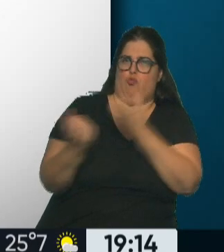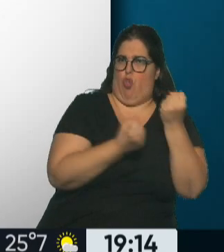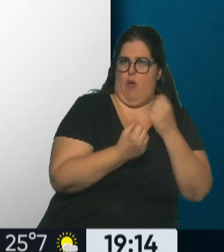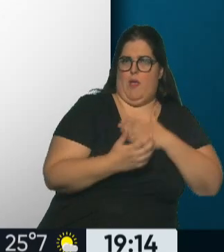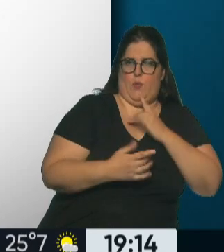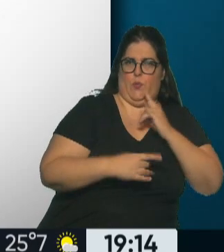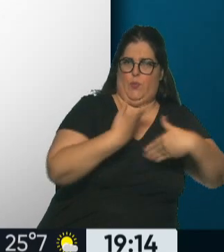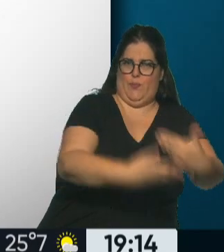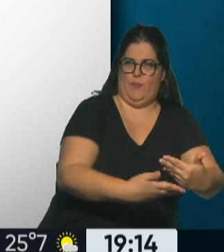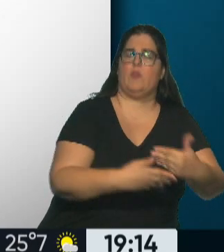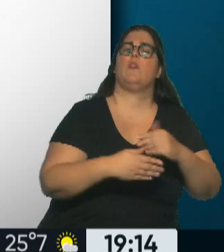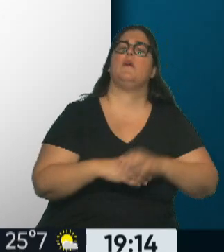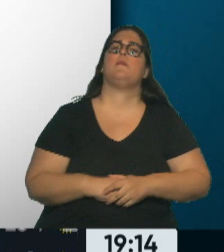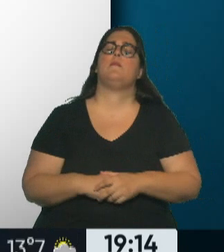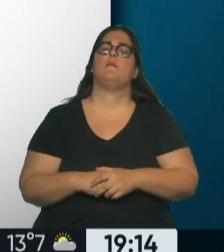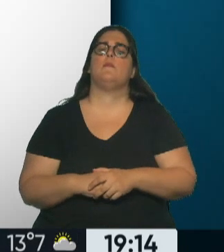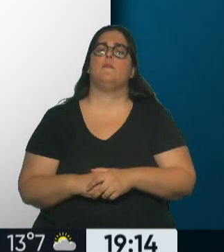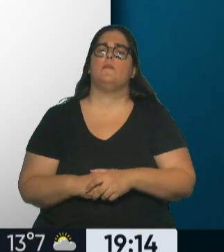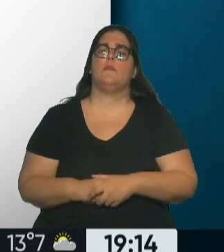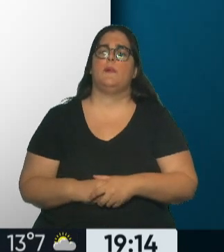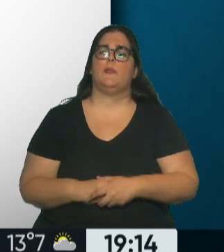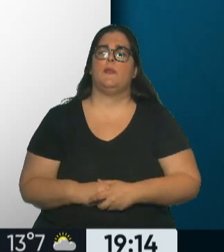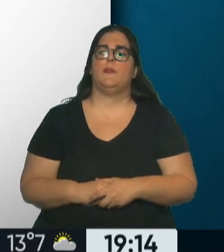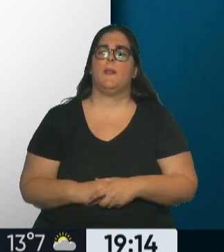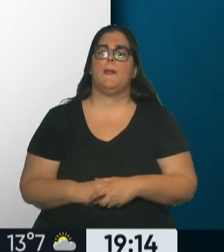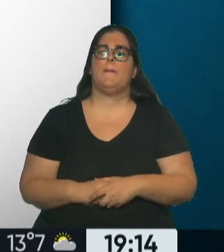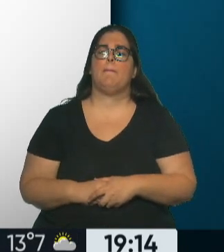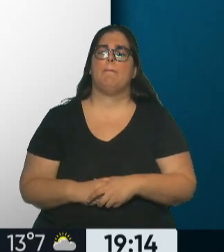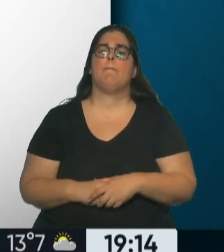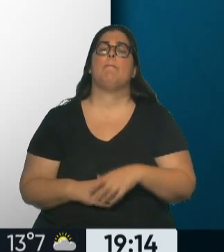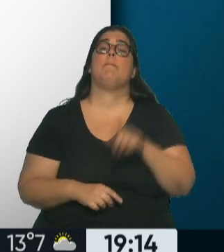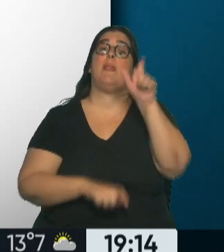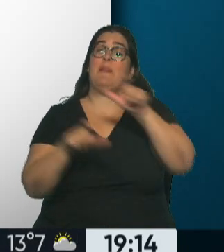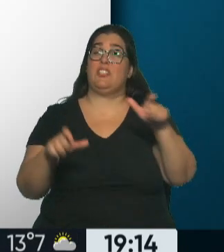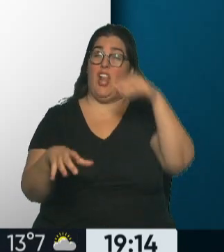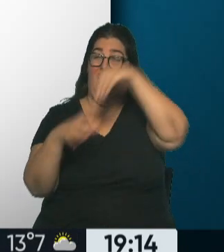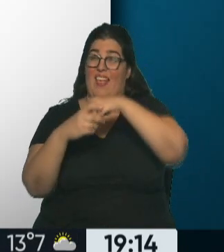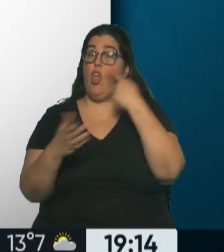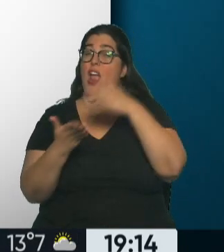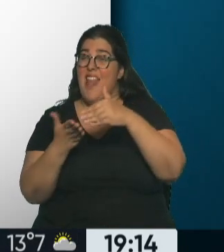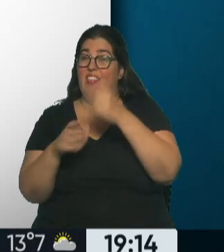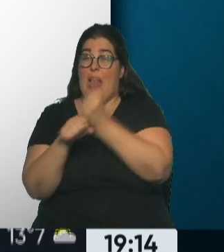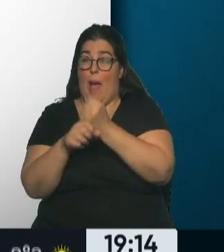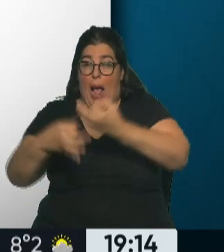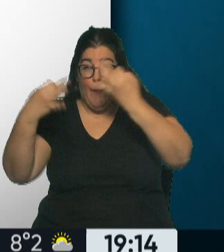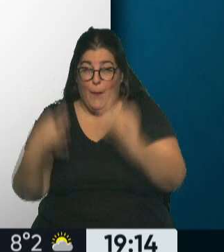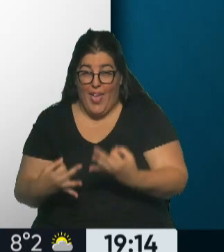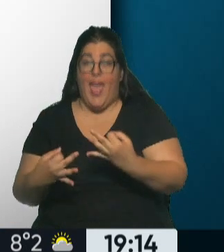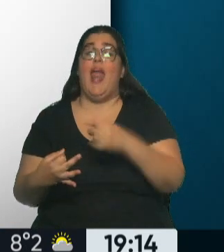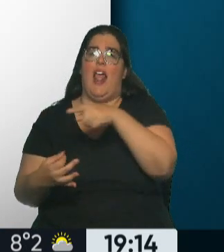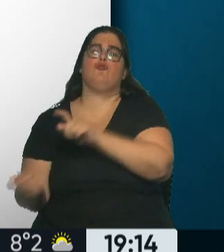en el INADI y que realiza con responsabilidad y con compromiso su trabajo, será transferido al Ministerio donde